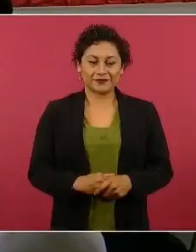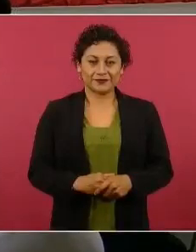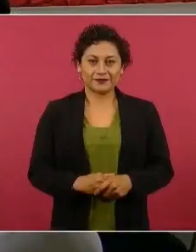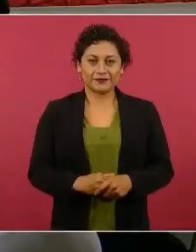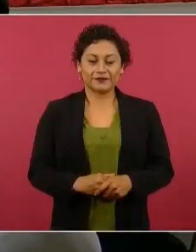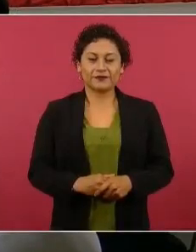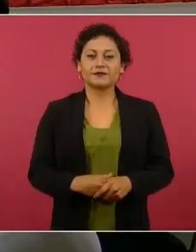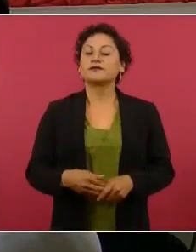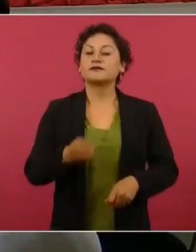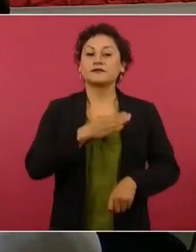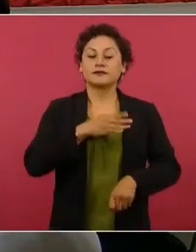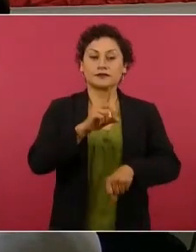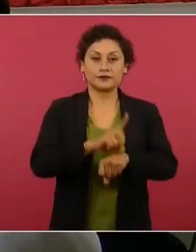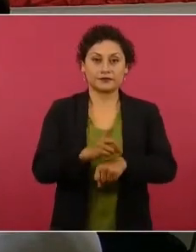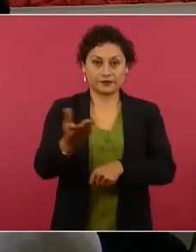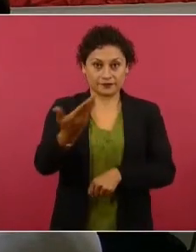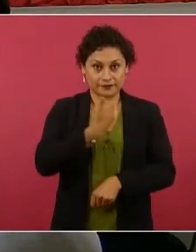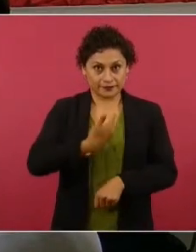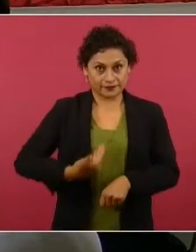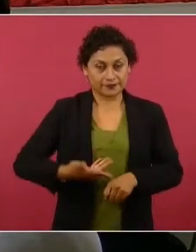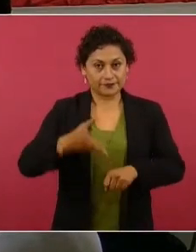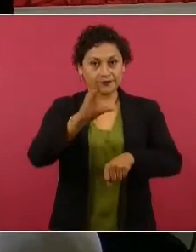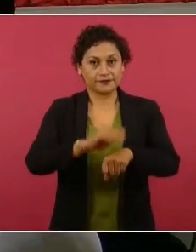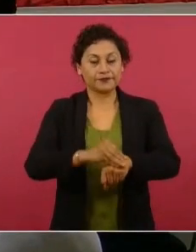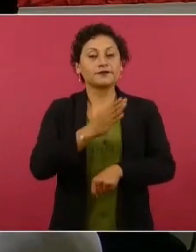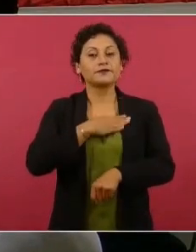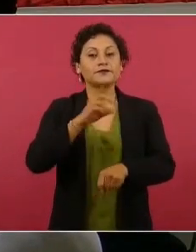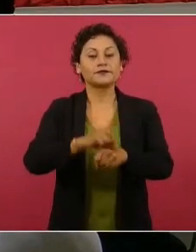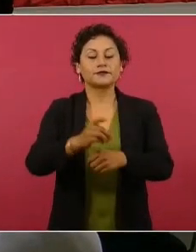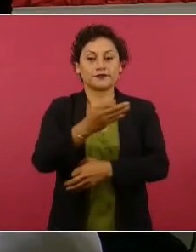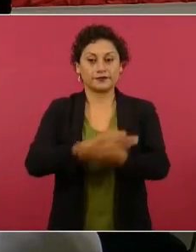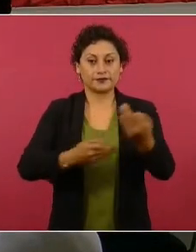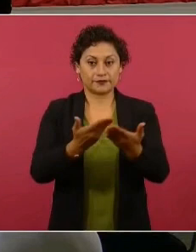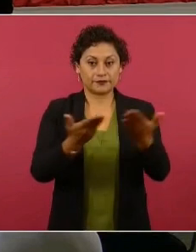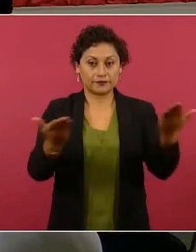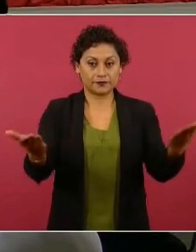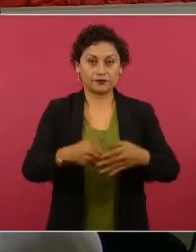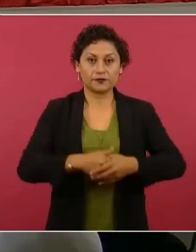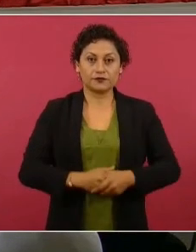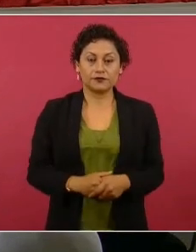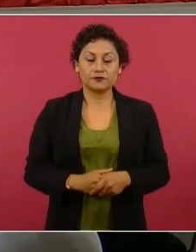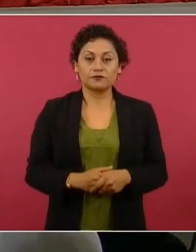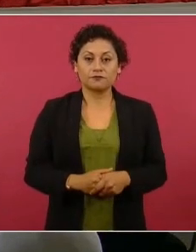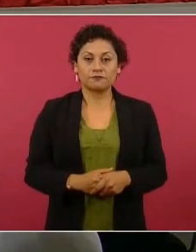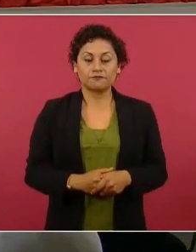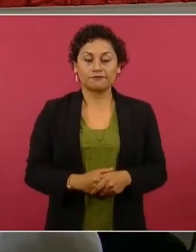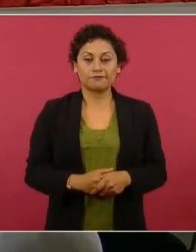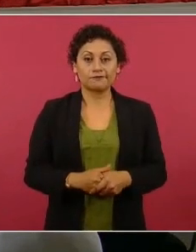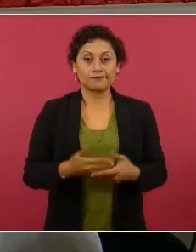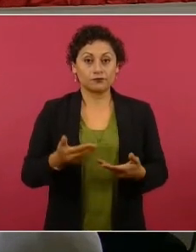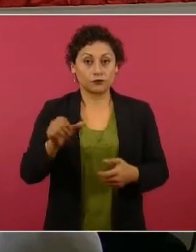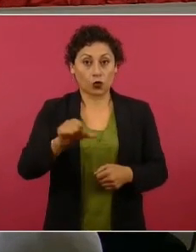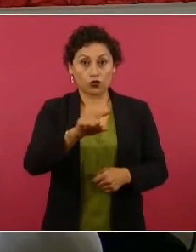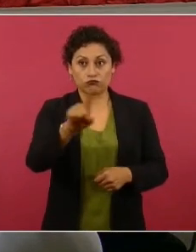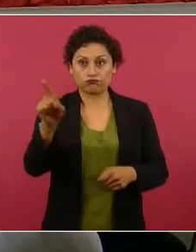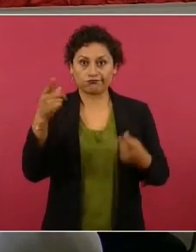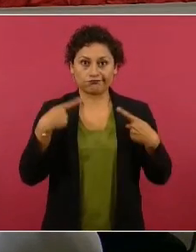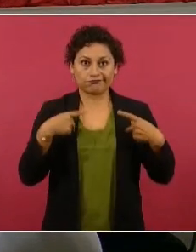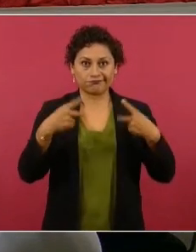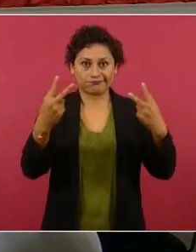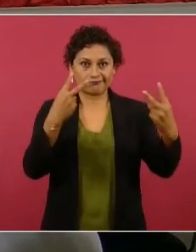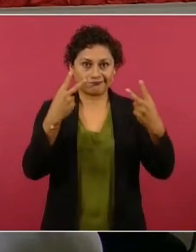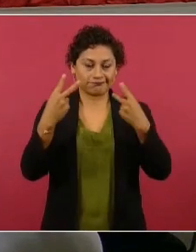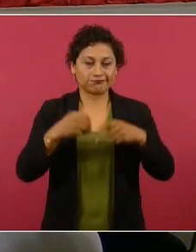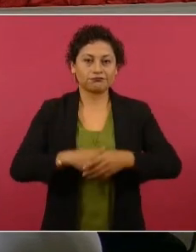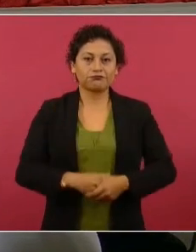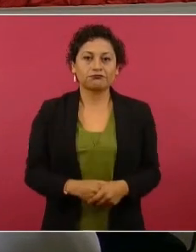Muy buenos días. Con su permiso, señor presidente. Muy buenos días a todos y a todas y a quienes nos escuchan el día de hoy. Como